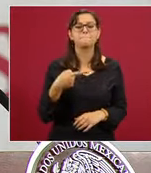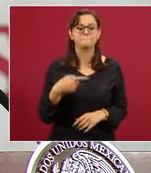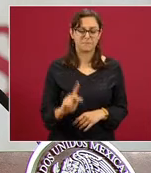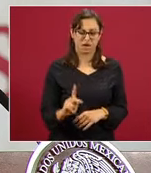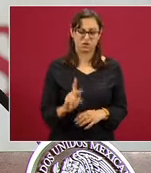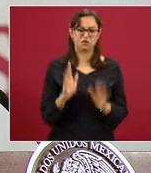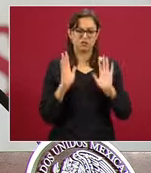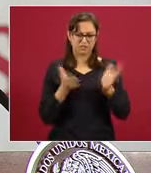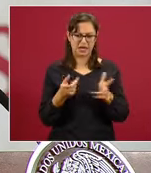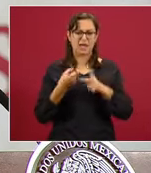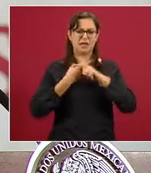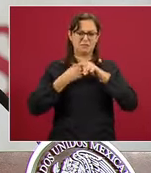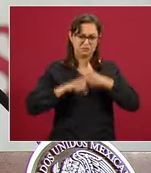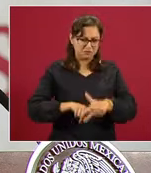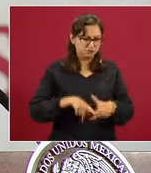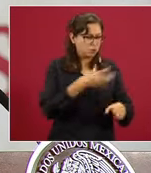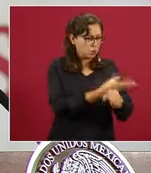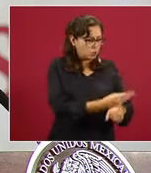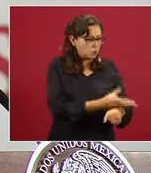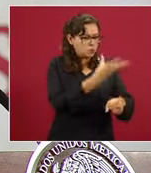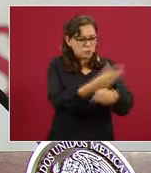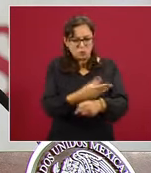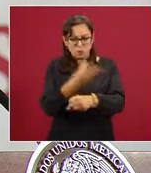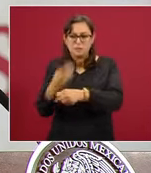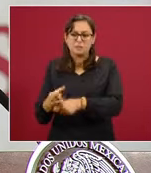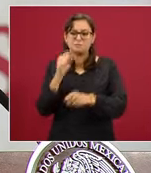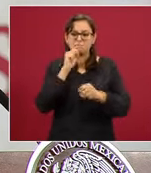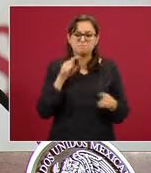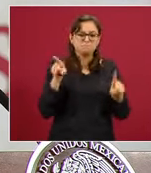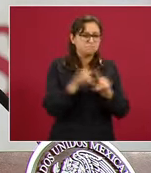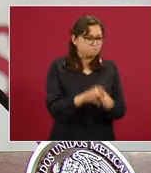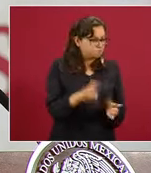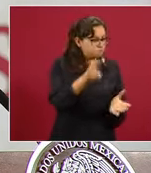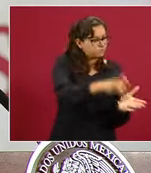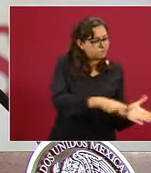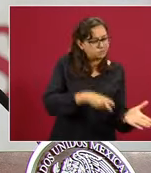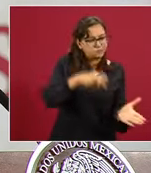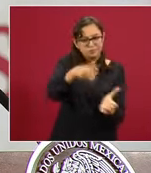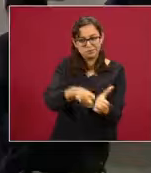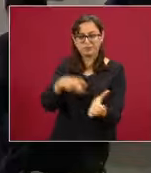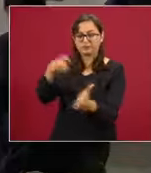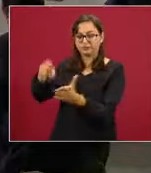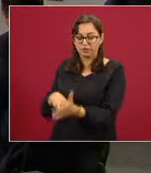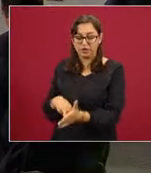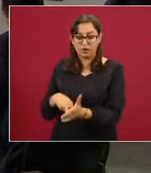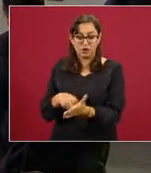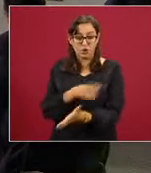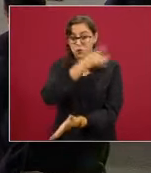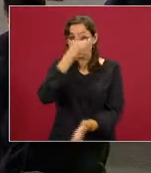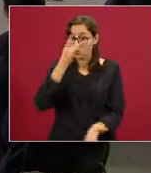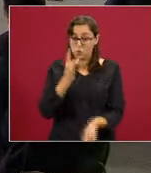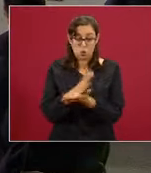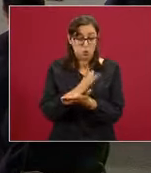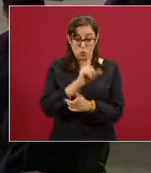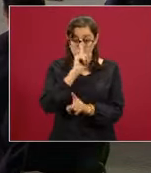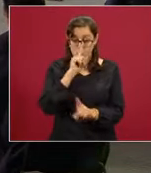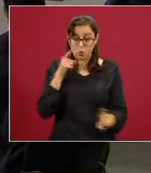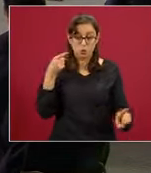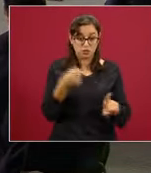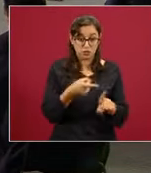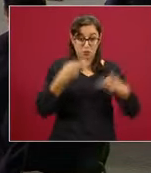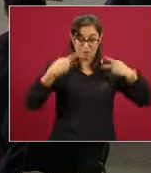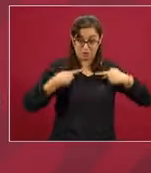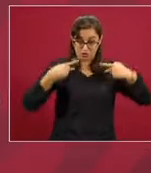resolviéndolo y puntualizando y poniendo que no lo único, pero sí muy importante es el